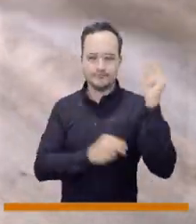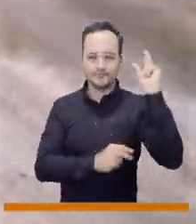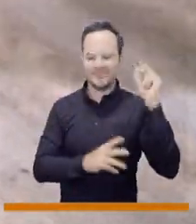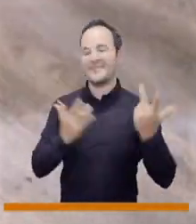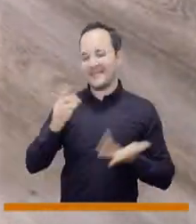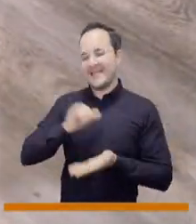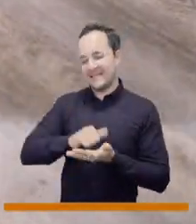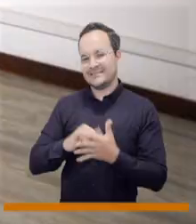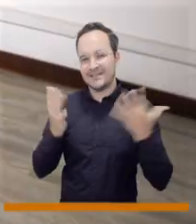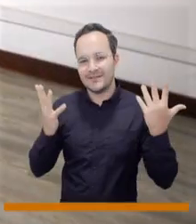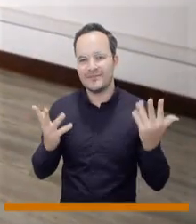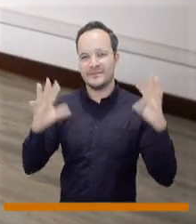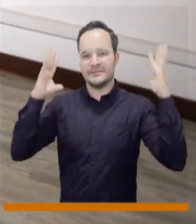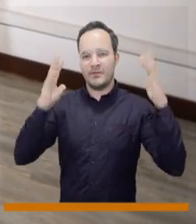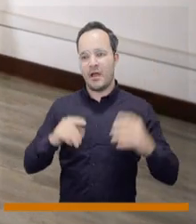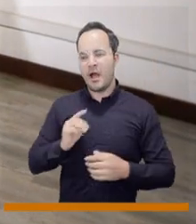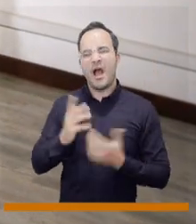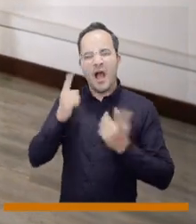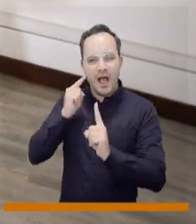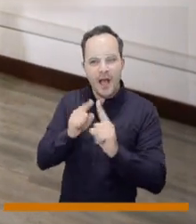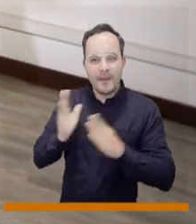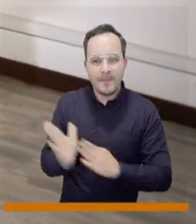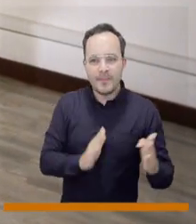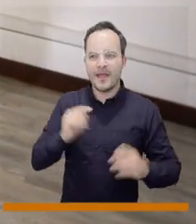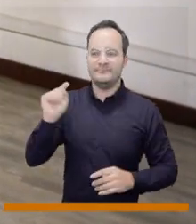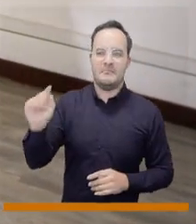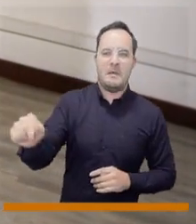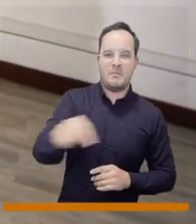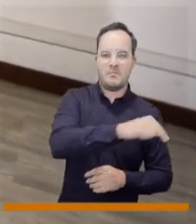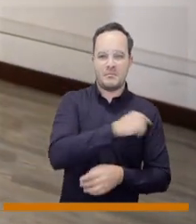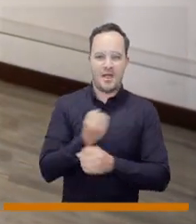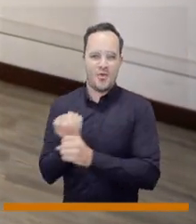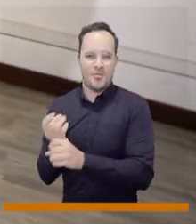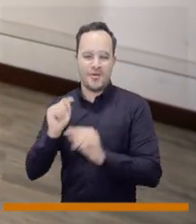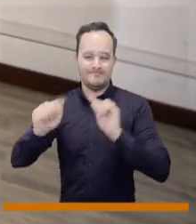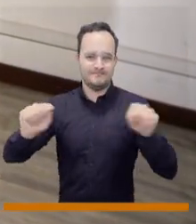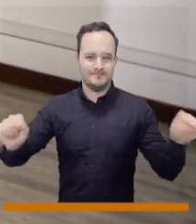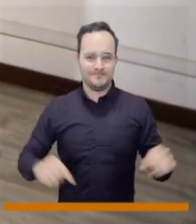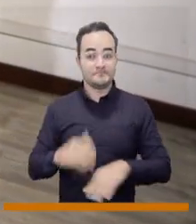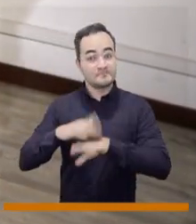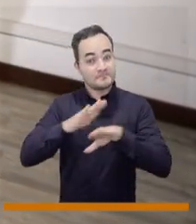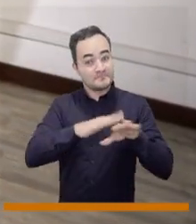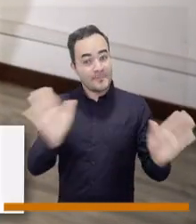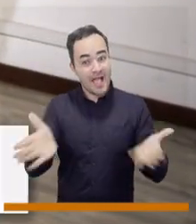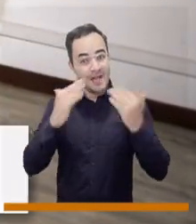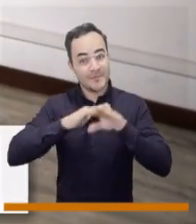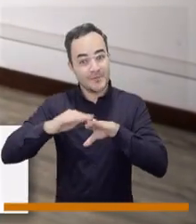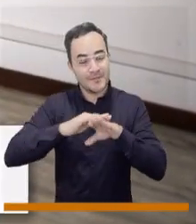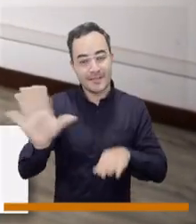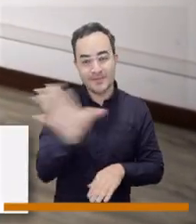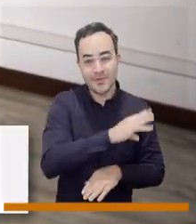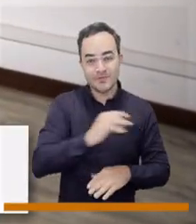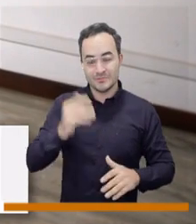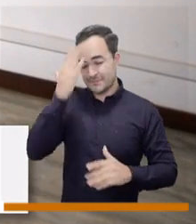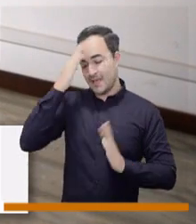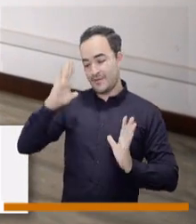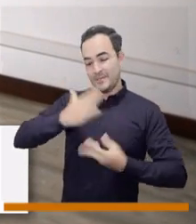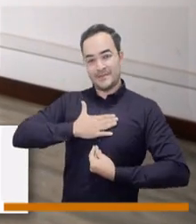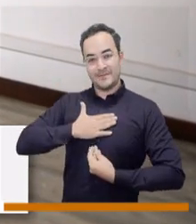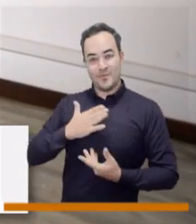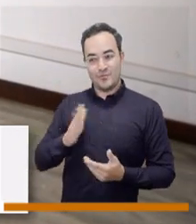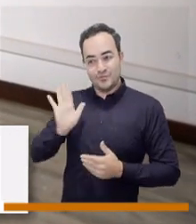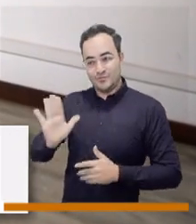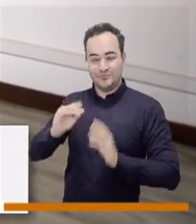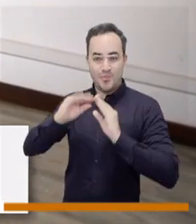a todas, pues a todas las comunas de la ciudad. Entonces esta es una invitación para que el flamenco, como es patrimonio